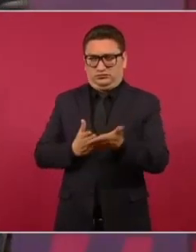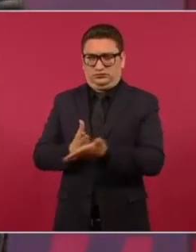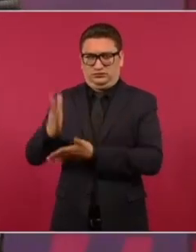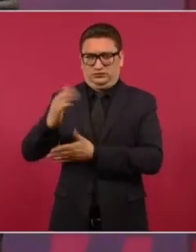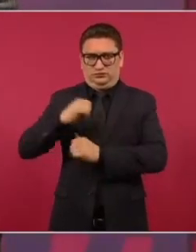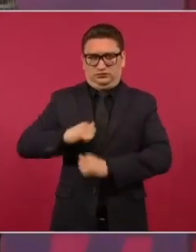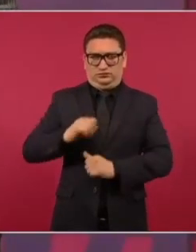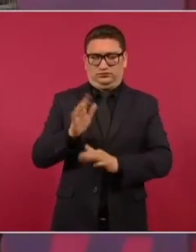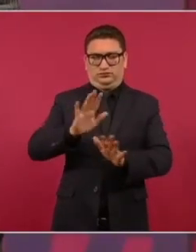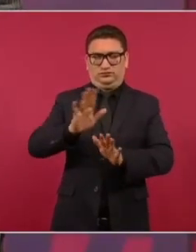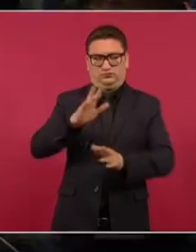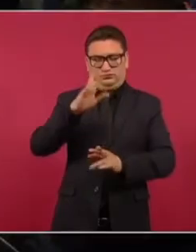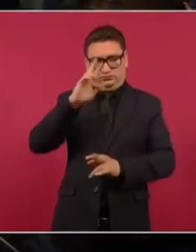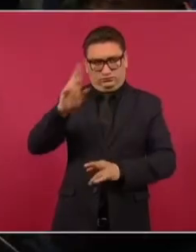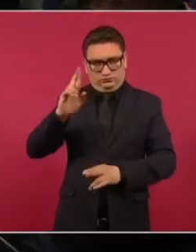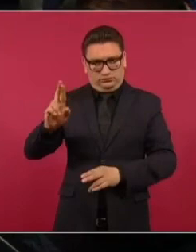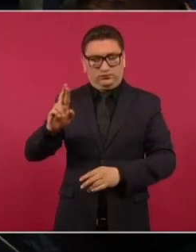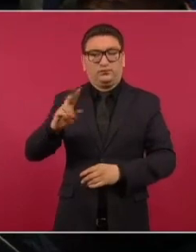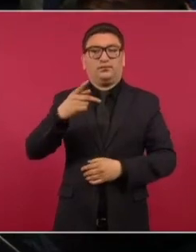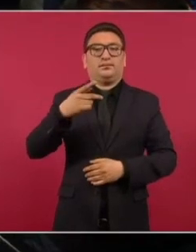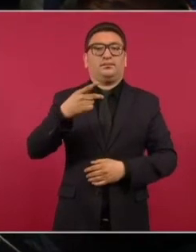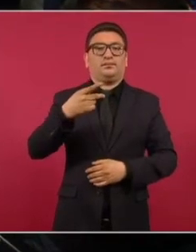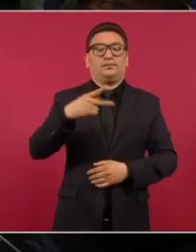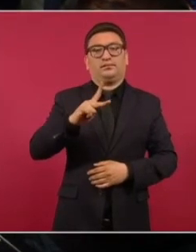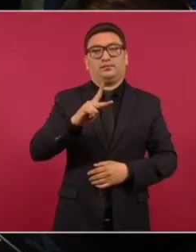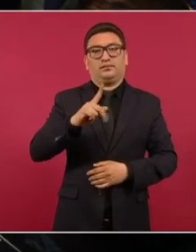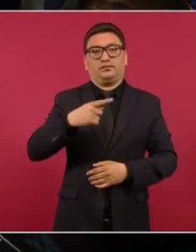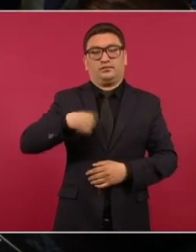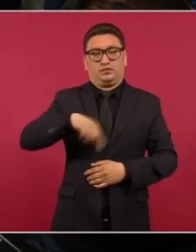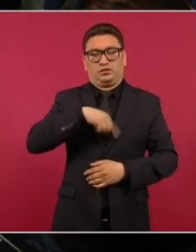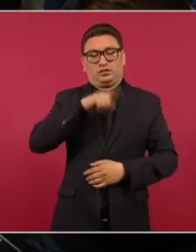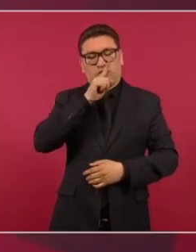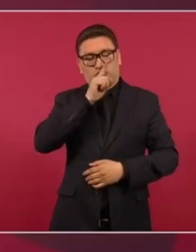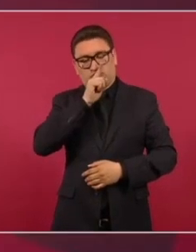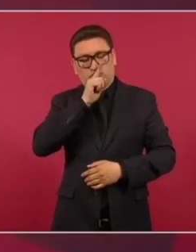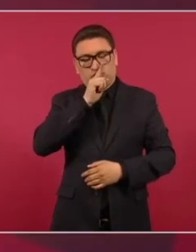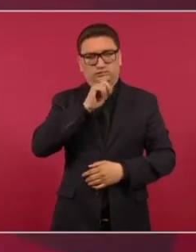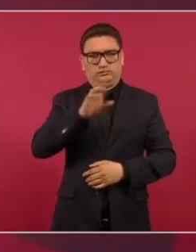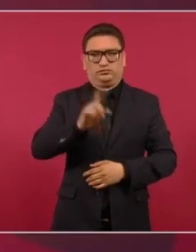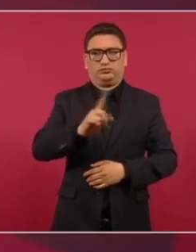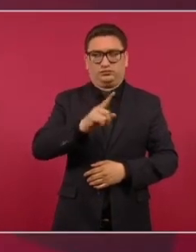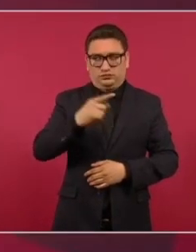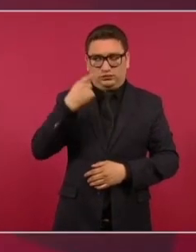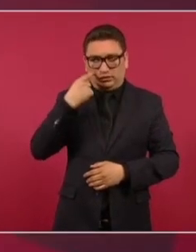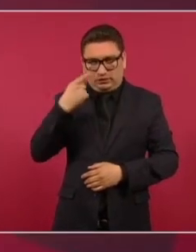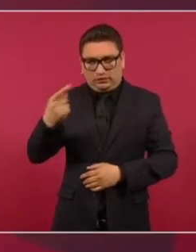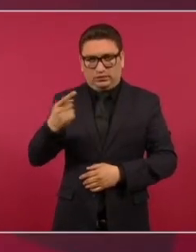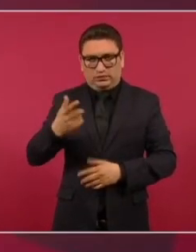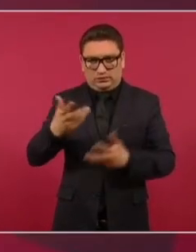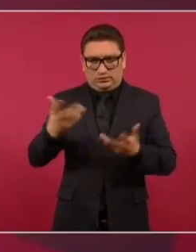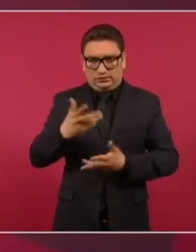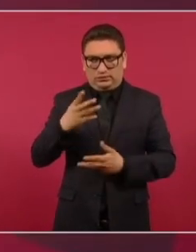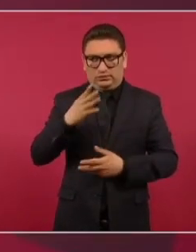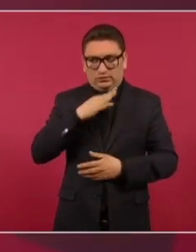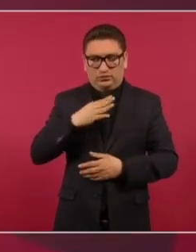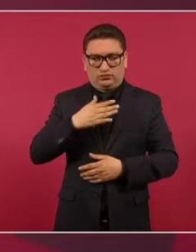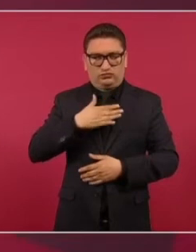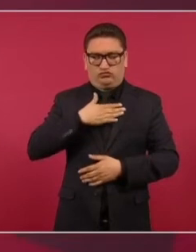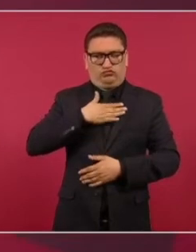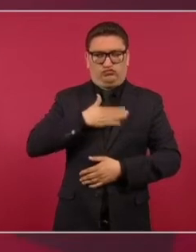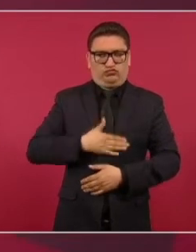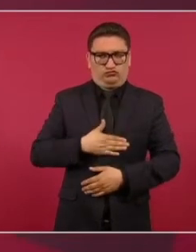es no callar ante la injusticia